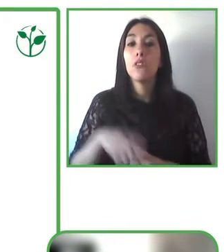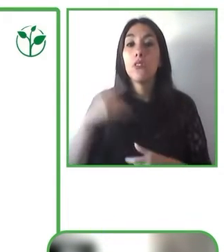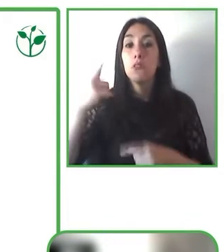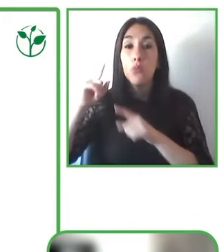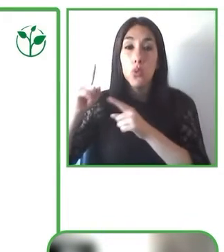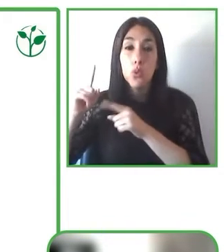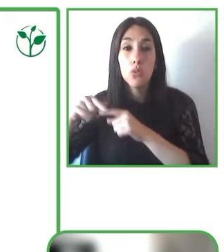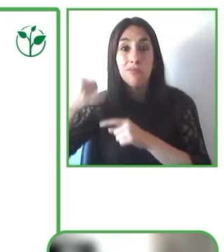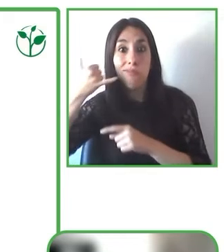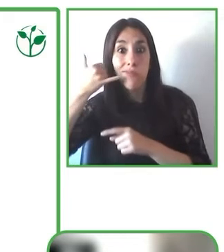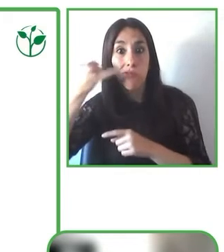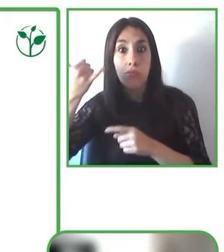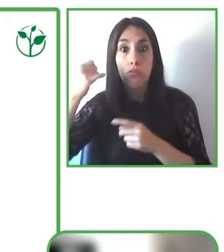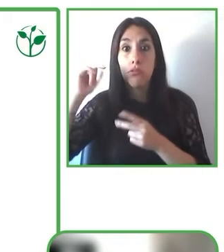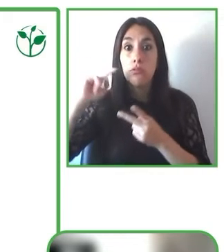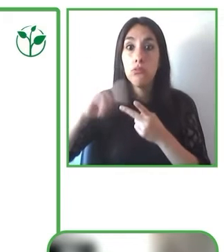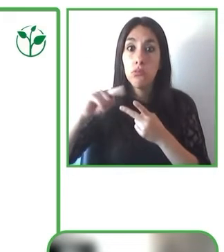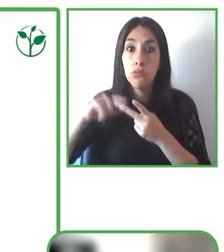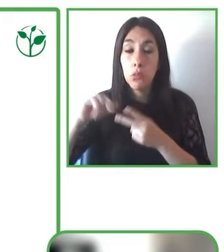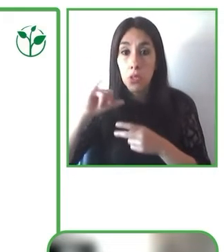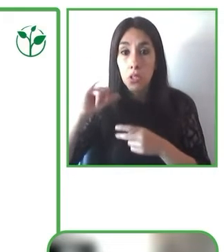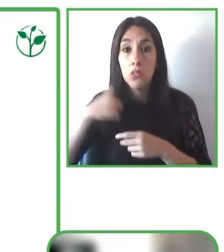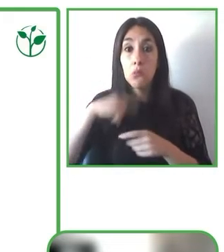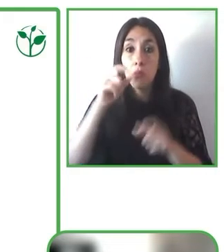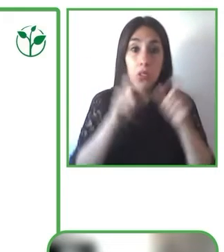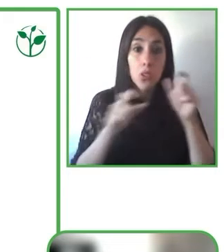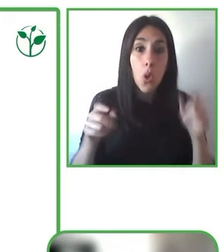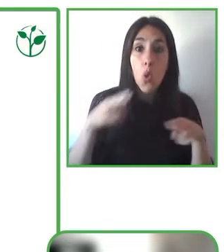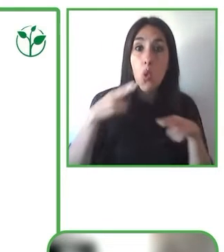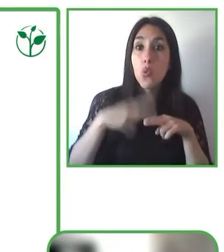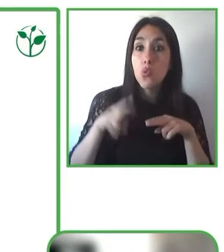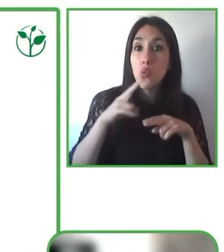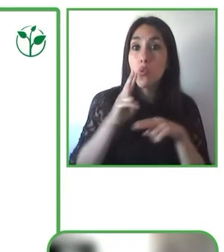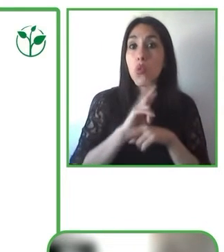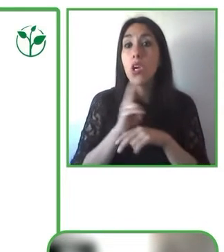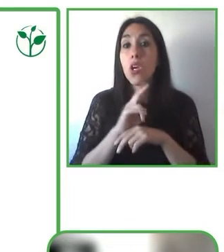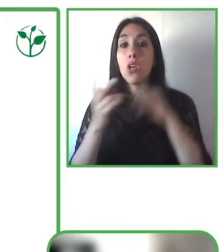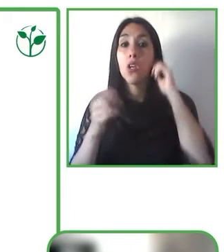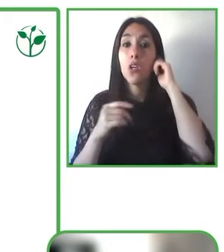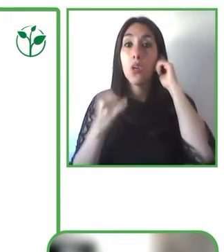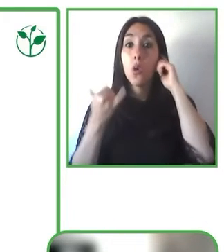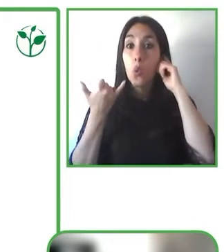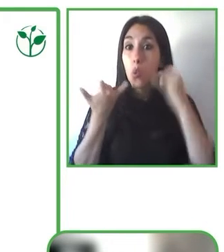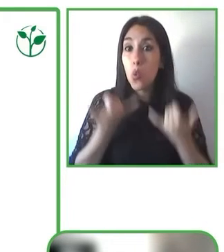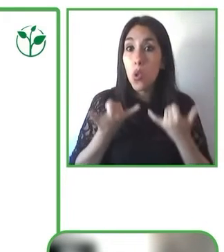también pueden entender la información que los usuarios necesitan.